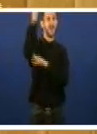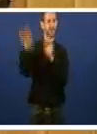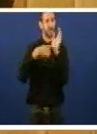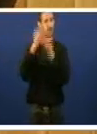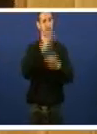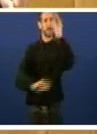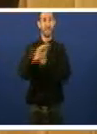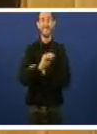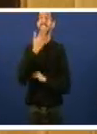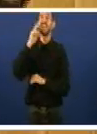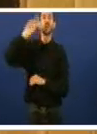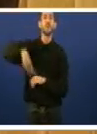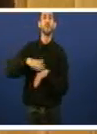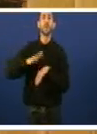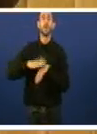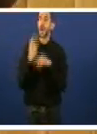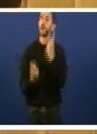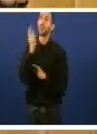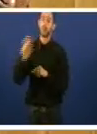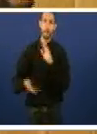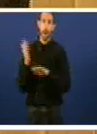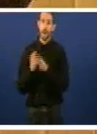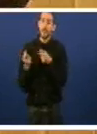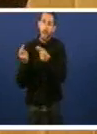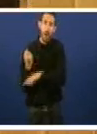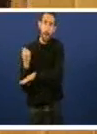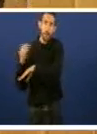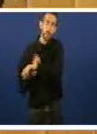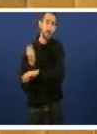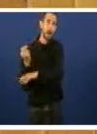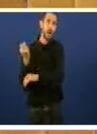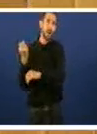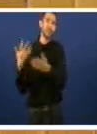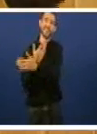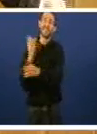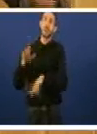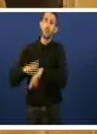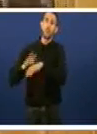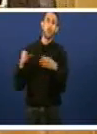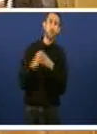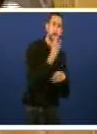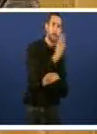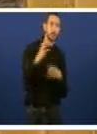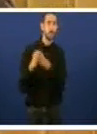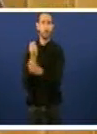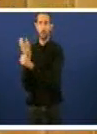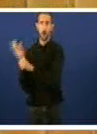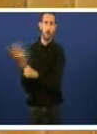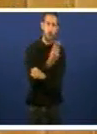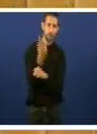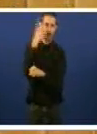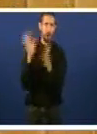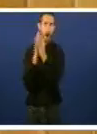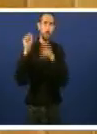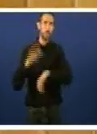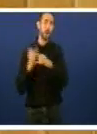ahí e porque alguén construiu a pasarela para que continuase e foron PP e PSOE. Iso tamén hai que saberse,